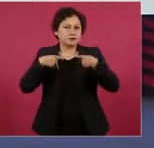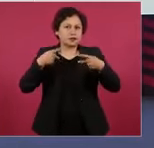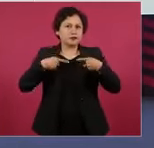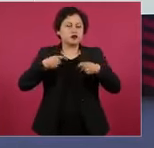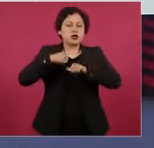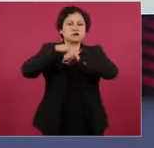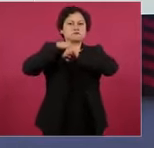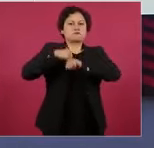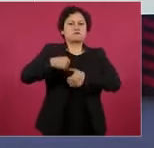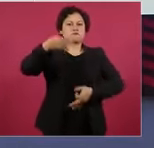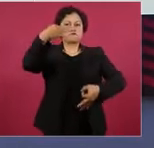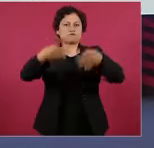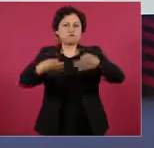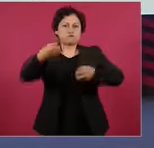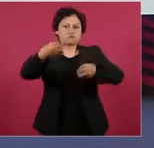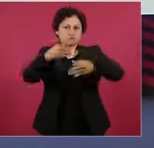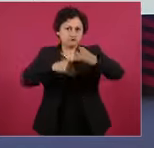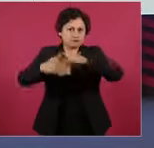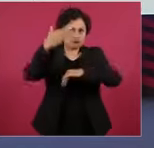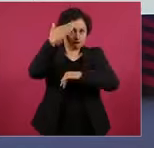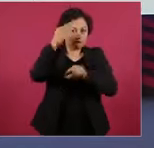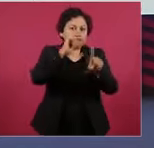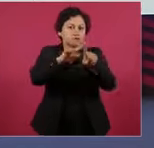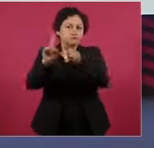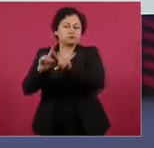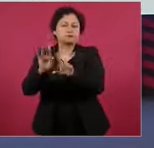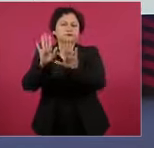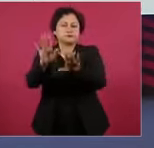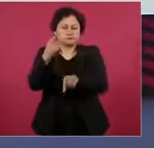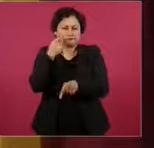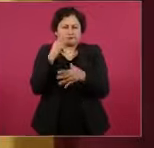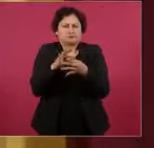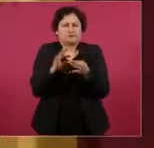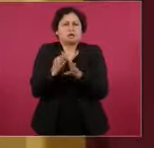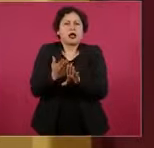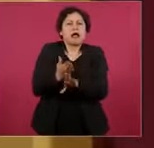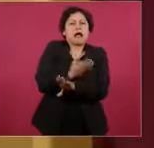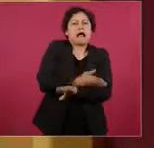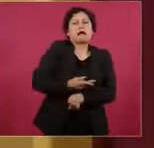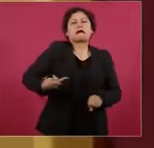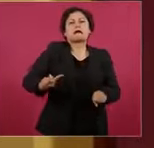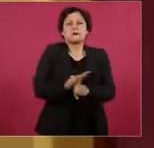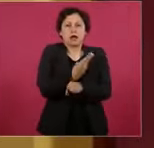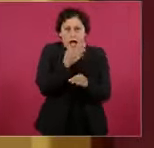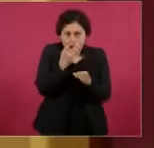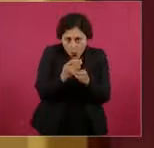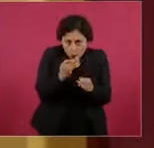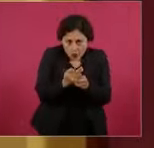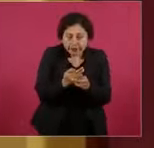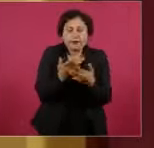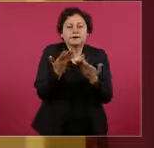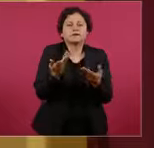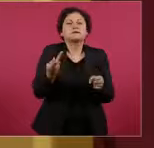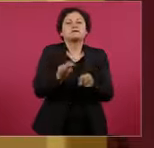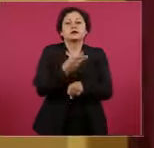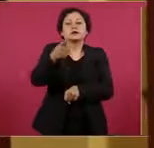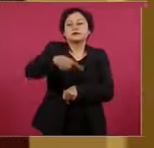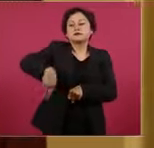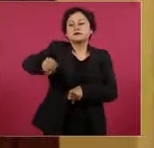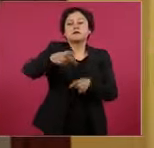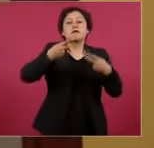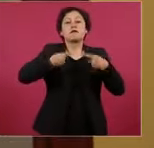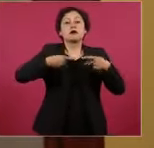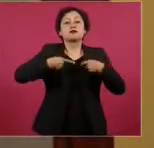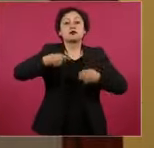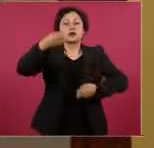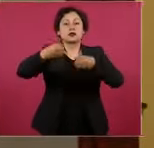antes, porque es antes de la reforma. En realidad es lo que sucede hoy en día. Hoy en día los ministros son propuestos por